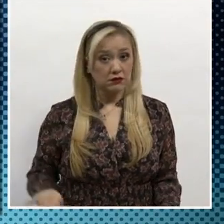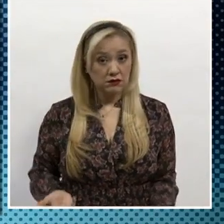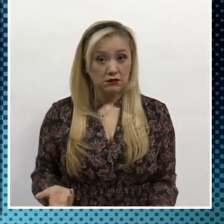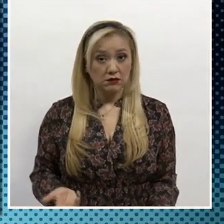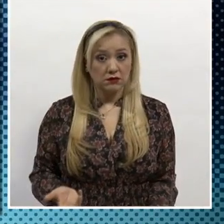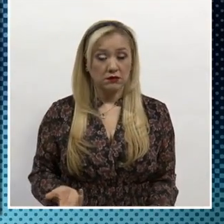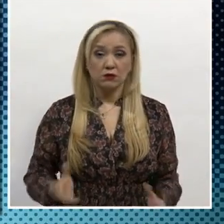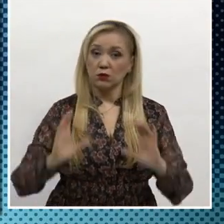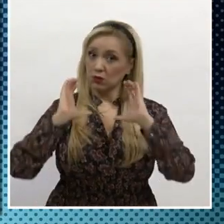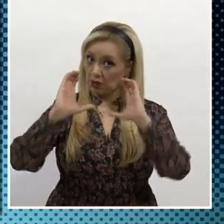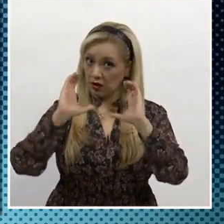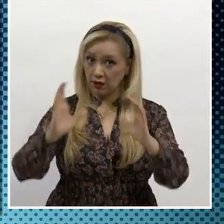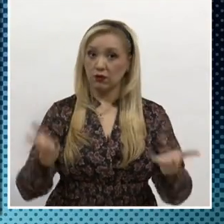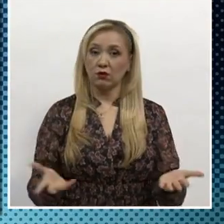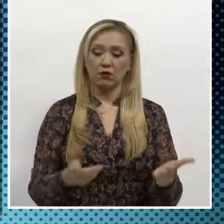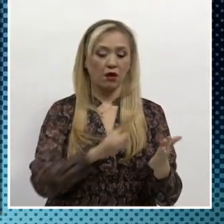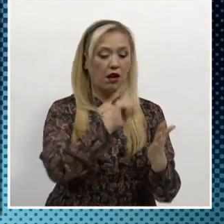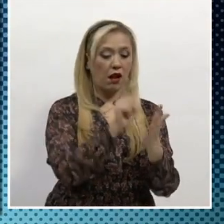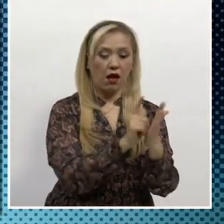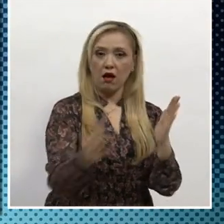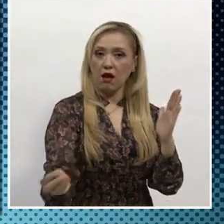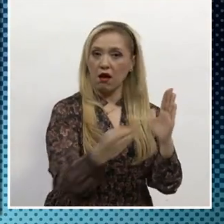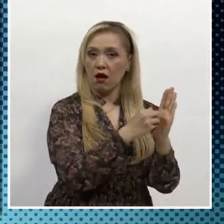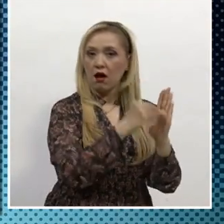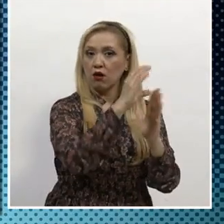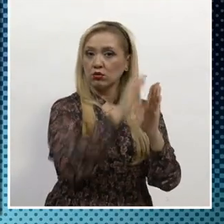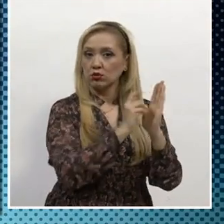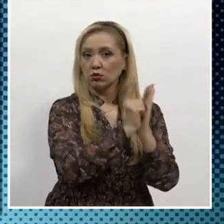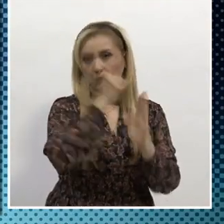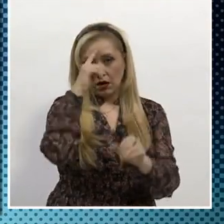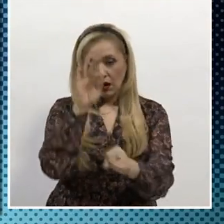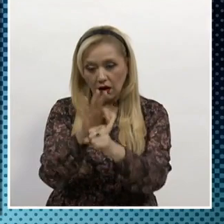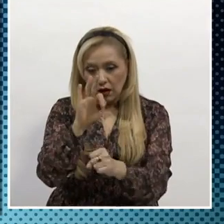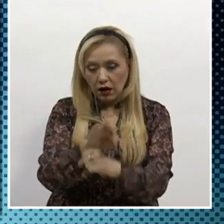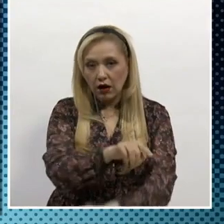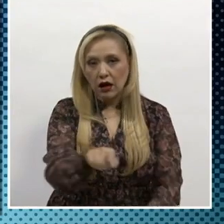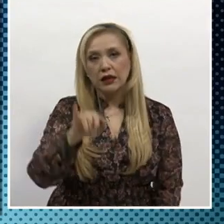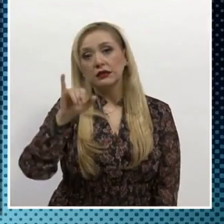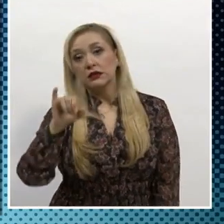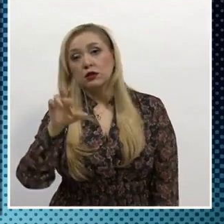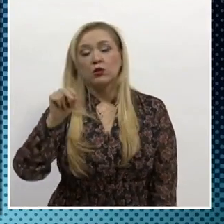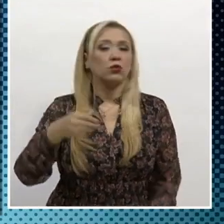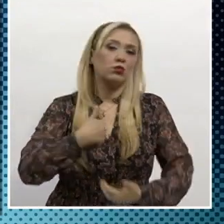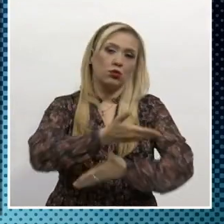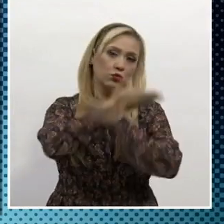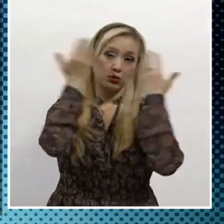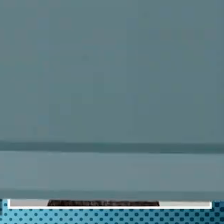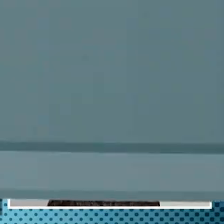todo este derecho constitucional nos obliga a protegerlos más o no. No lo sé.